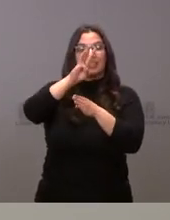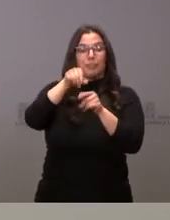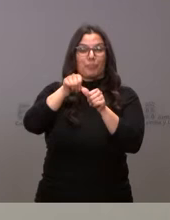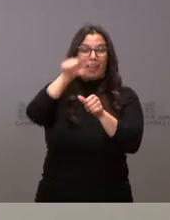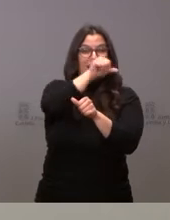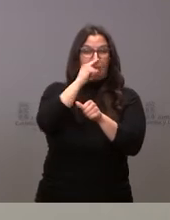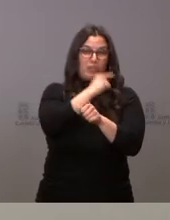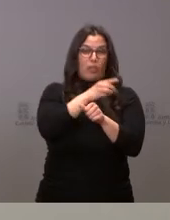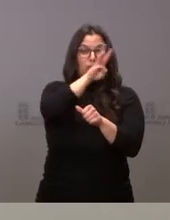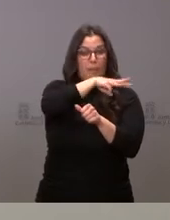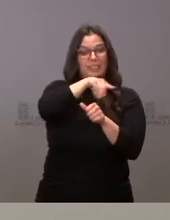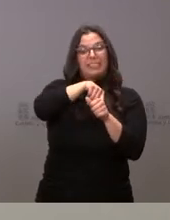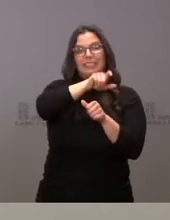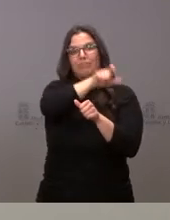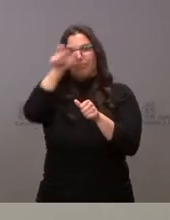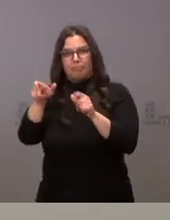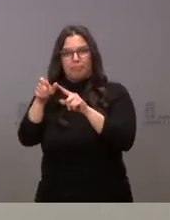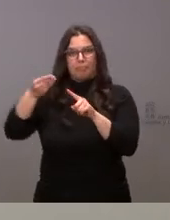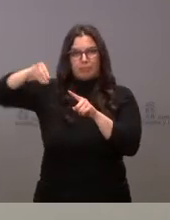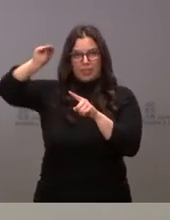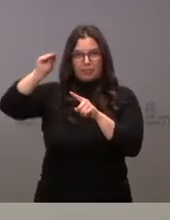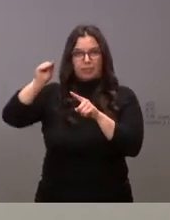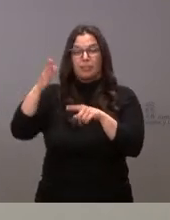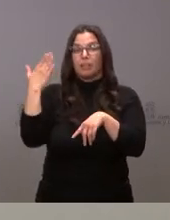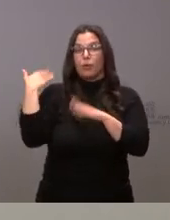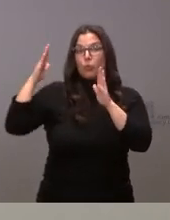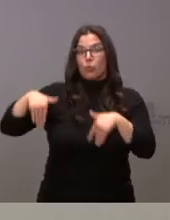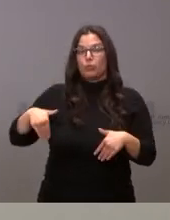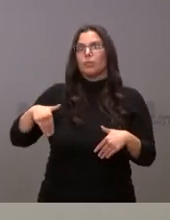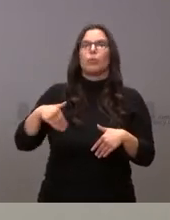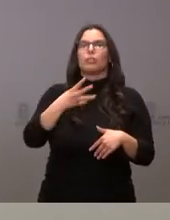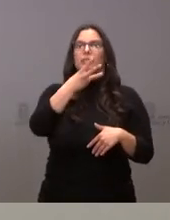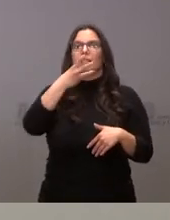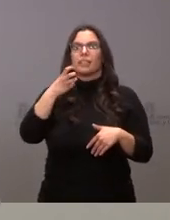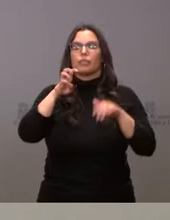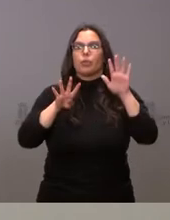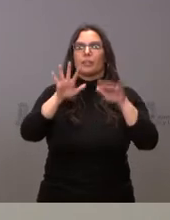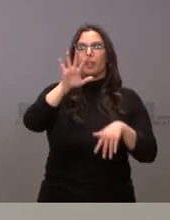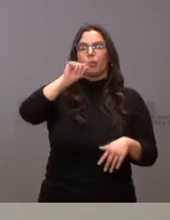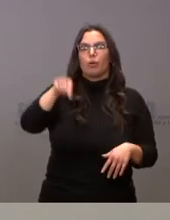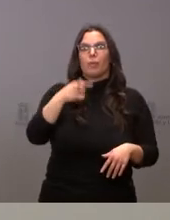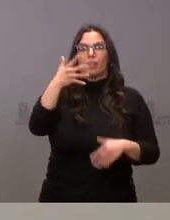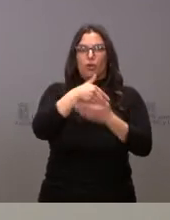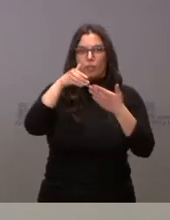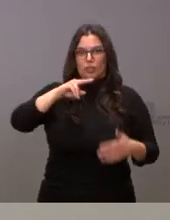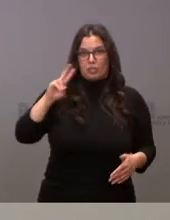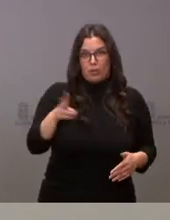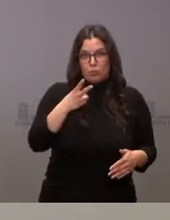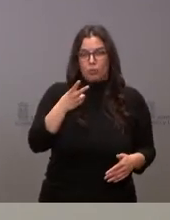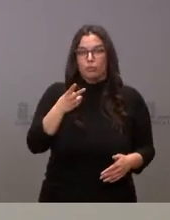cuya cifra global conjunta en el cuatro trimestre ascendió a 395,5 millones de euros. Por tanto,